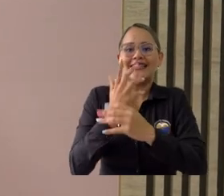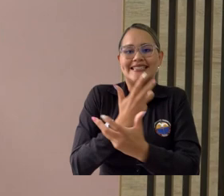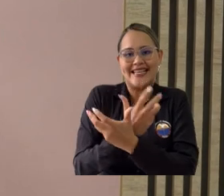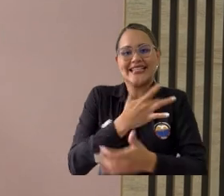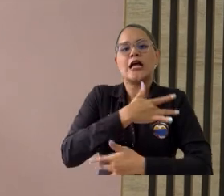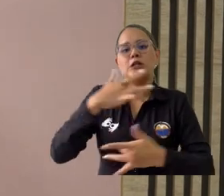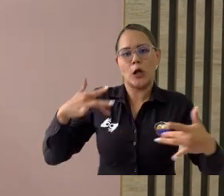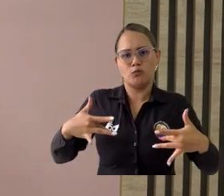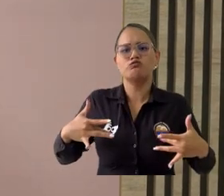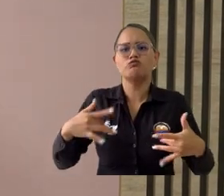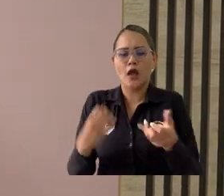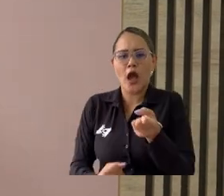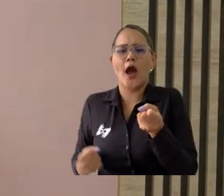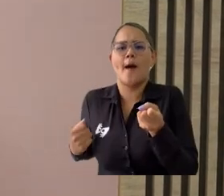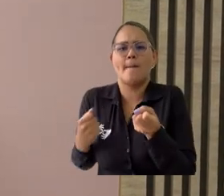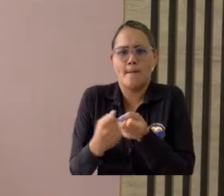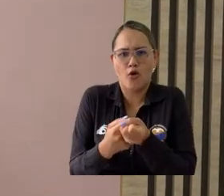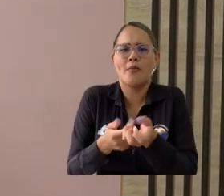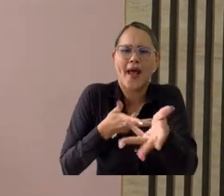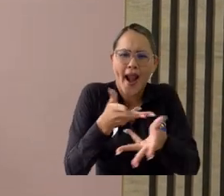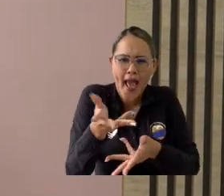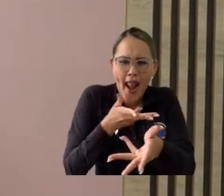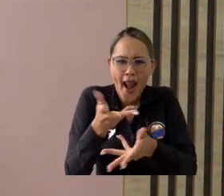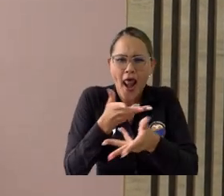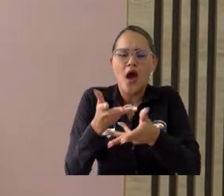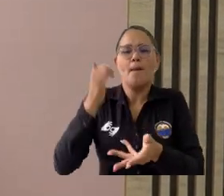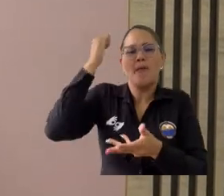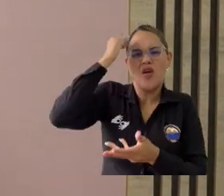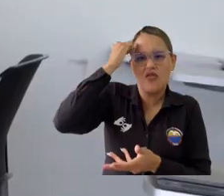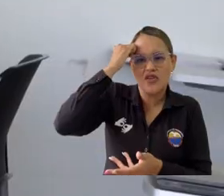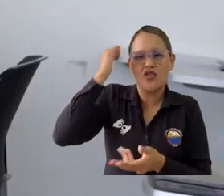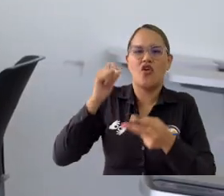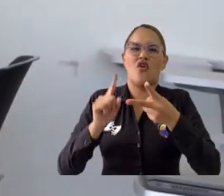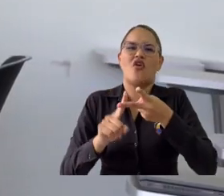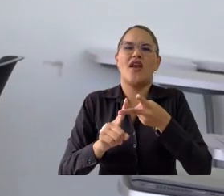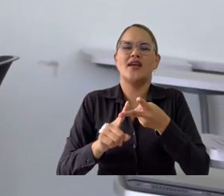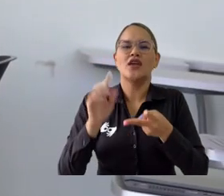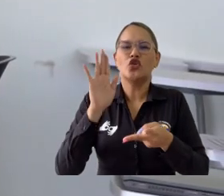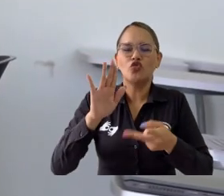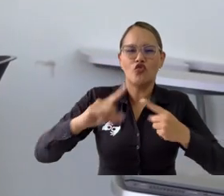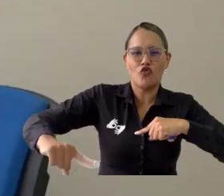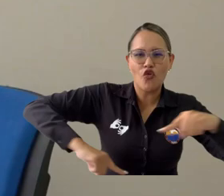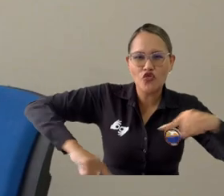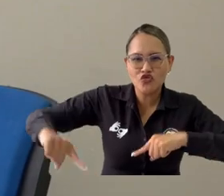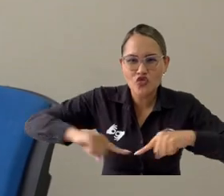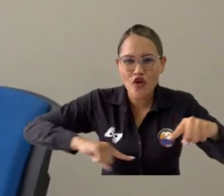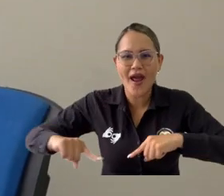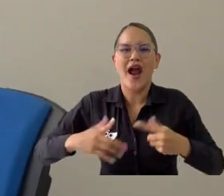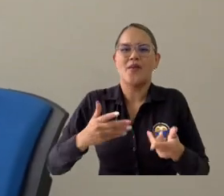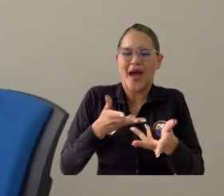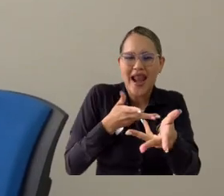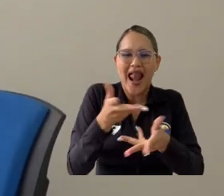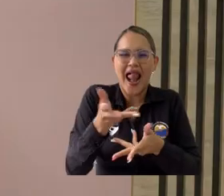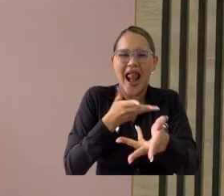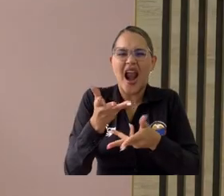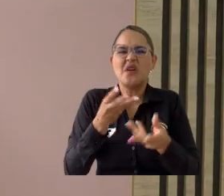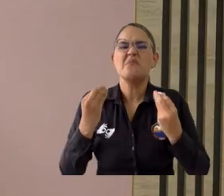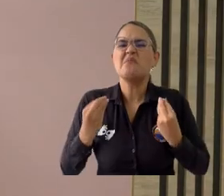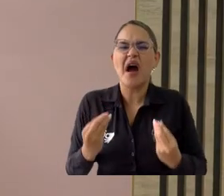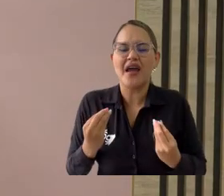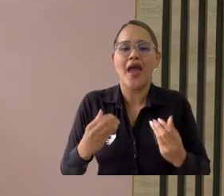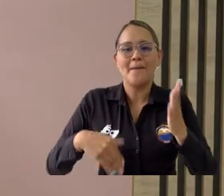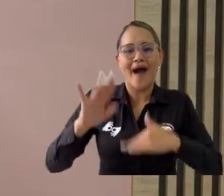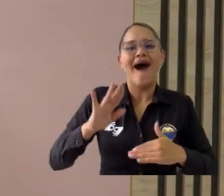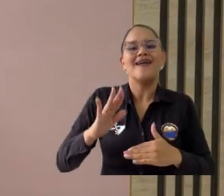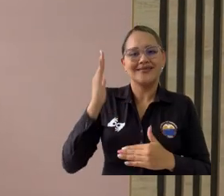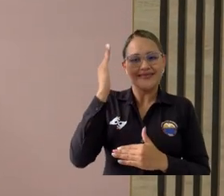con el aporte de todos y cada uno de sus miembros académicos, docentes y funcionarios, con el ánimo de brindar desde su